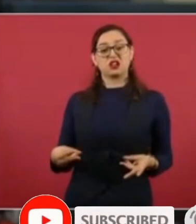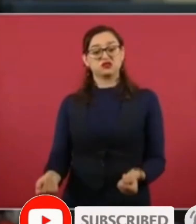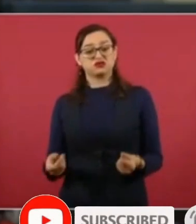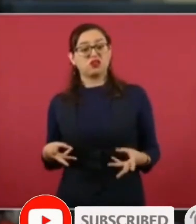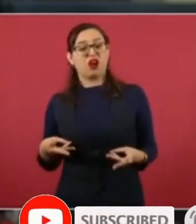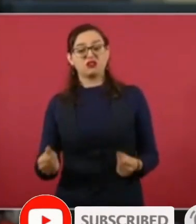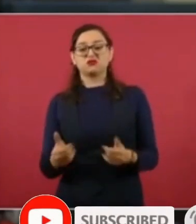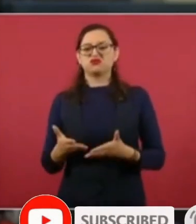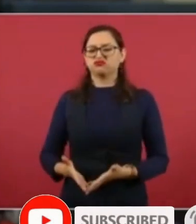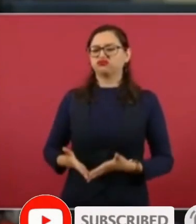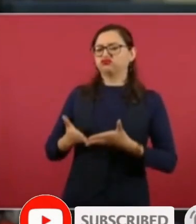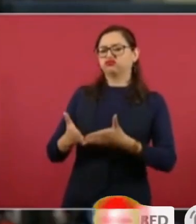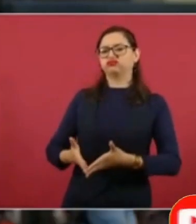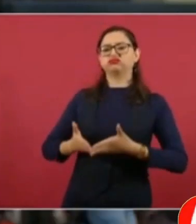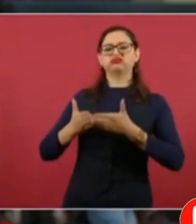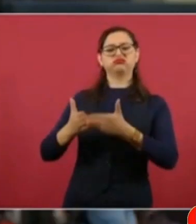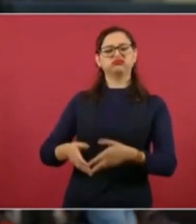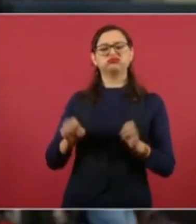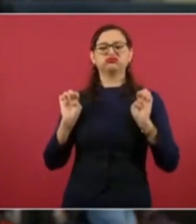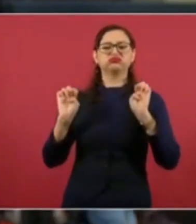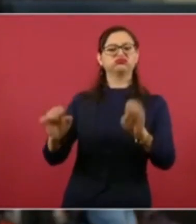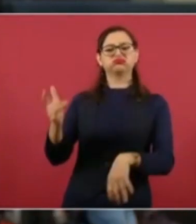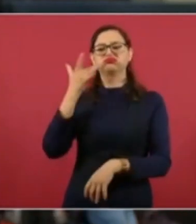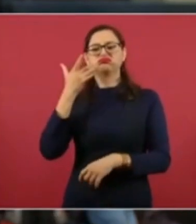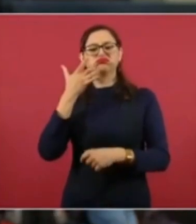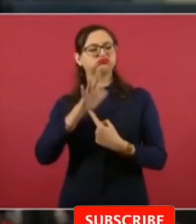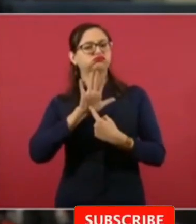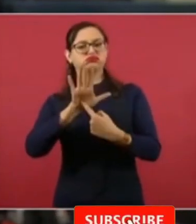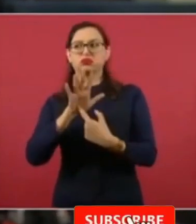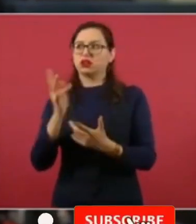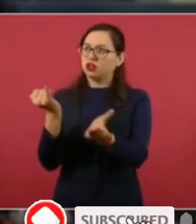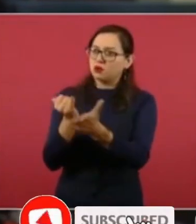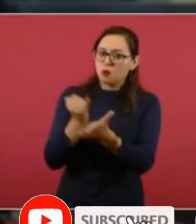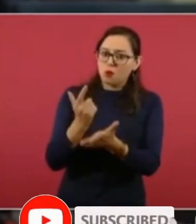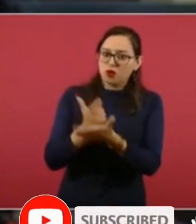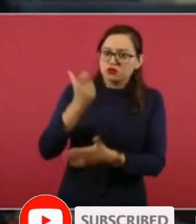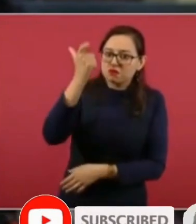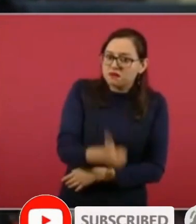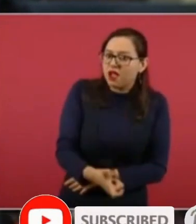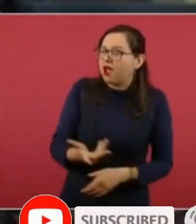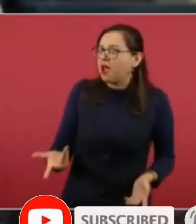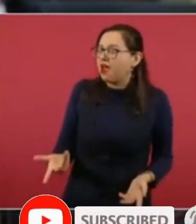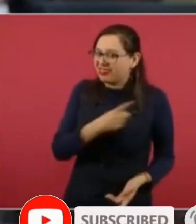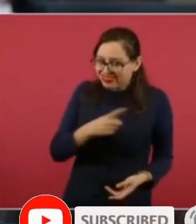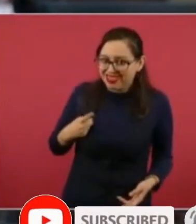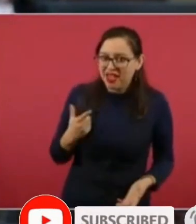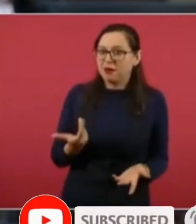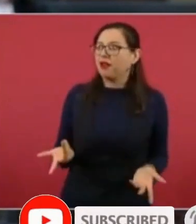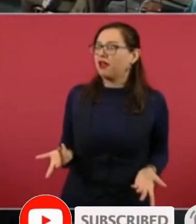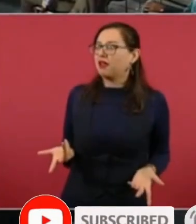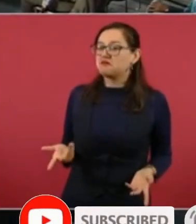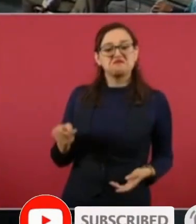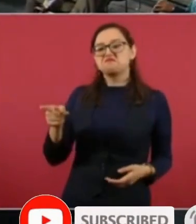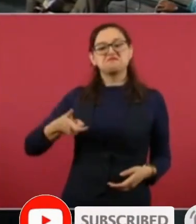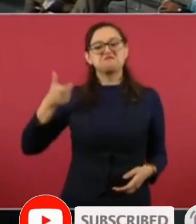su yate allá en el Mediterráneo mientras no paga lo que nos debe o le debe al pueblo de México no podría haber un